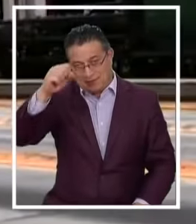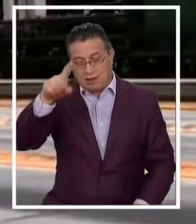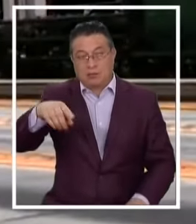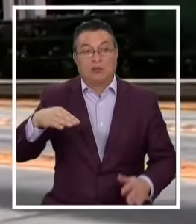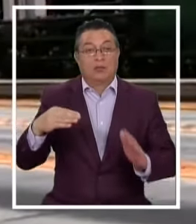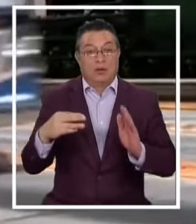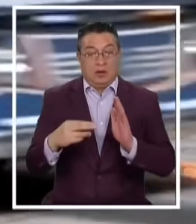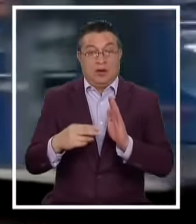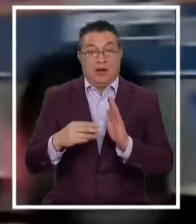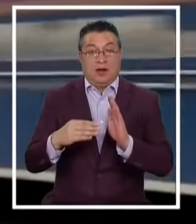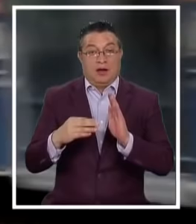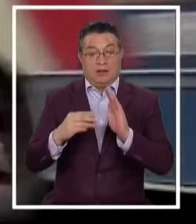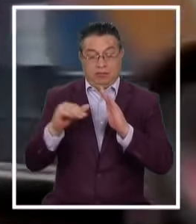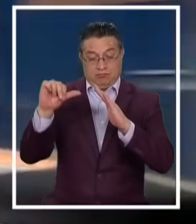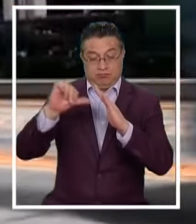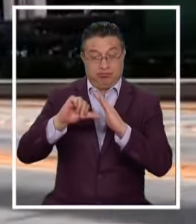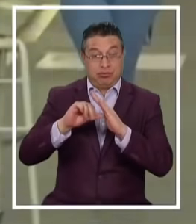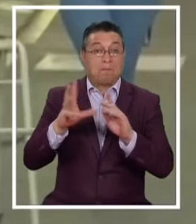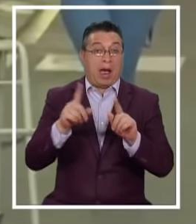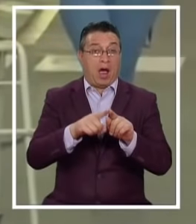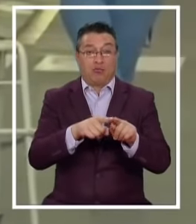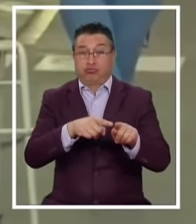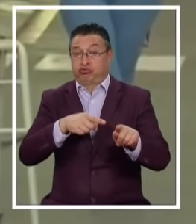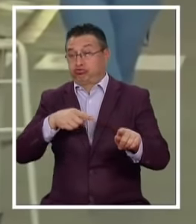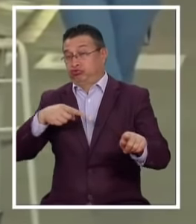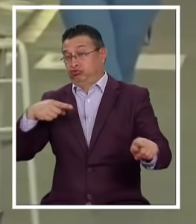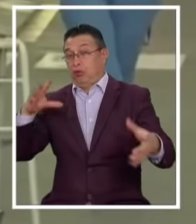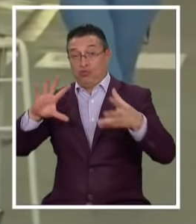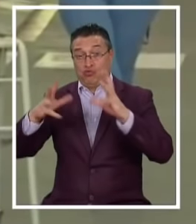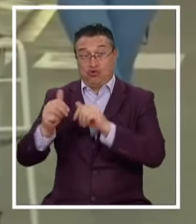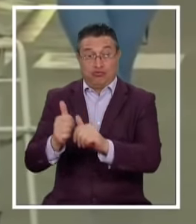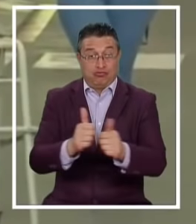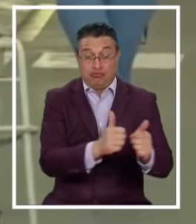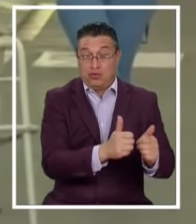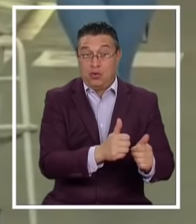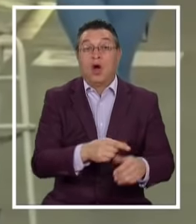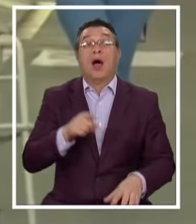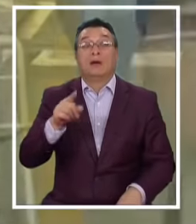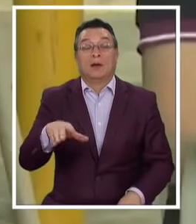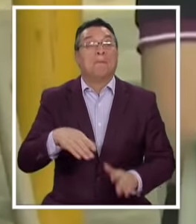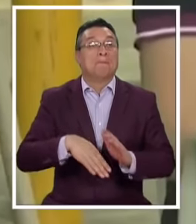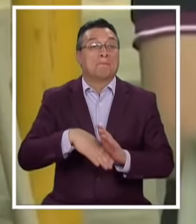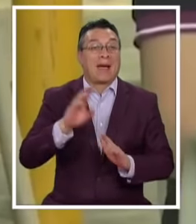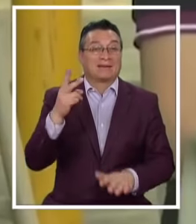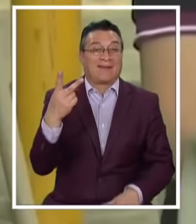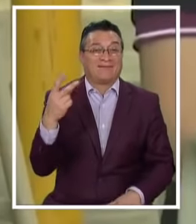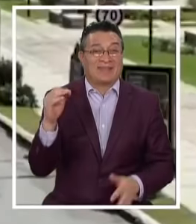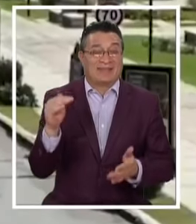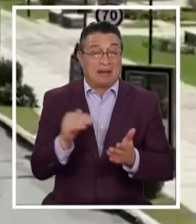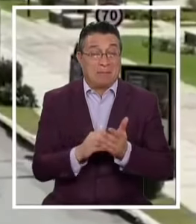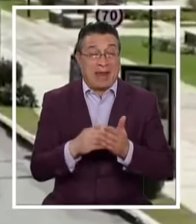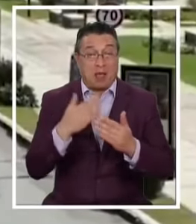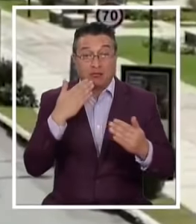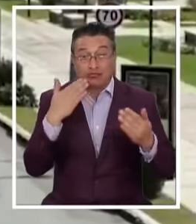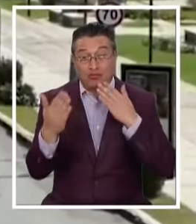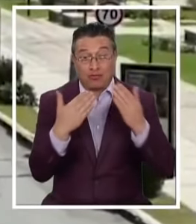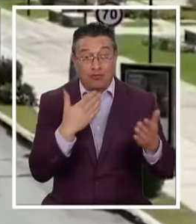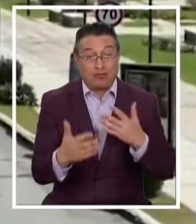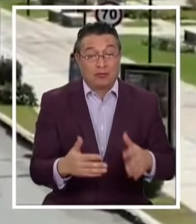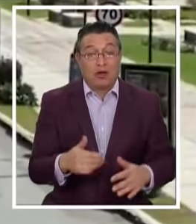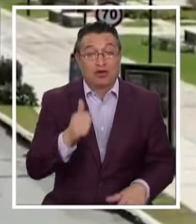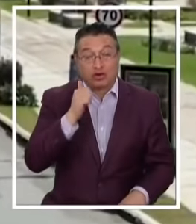cuarentenas Más largas Del planeta Y que en la última semana Ha tenido Más de 20 mil Personas contagiadas